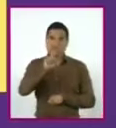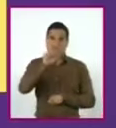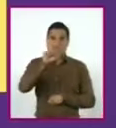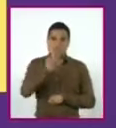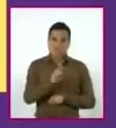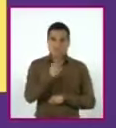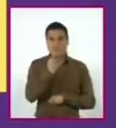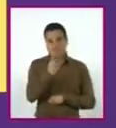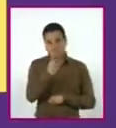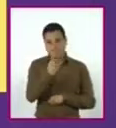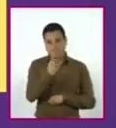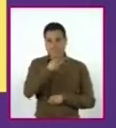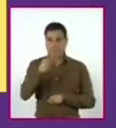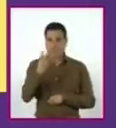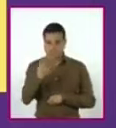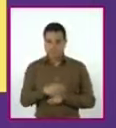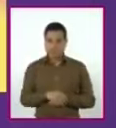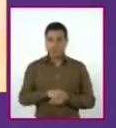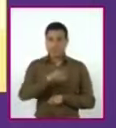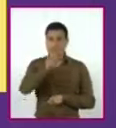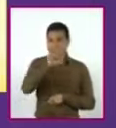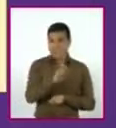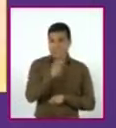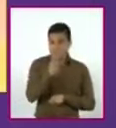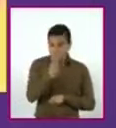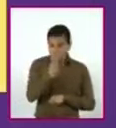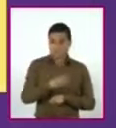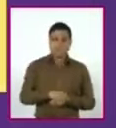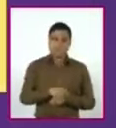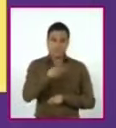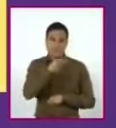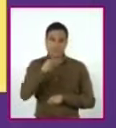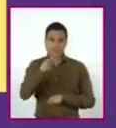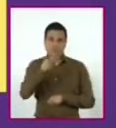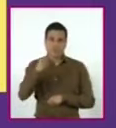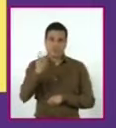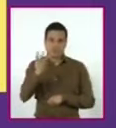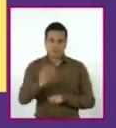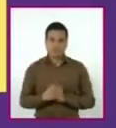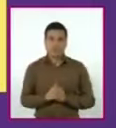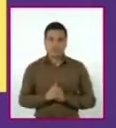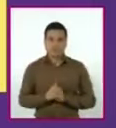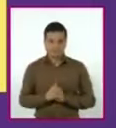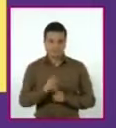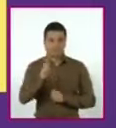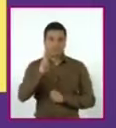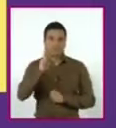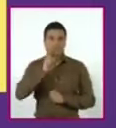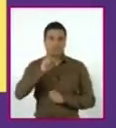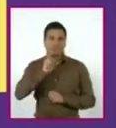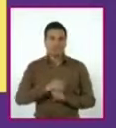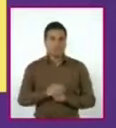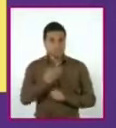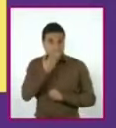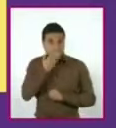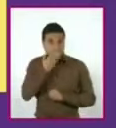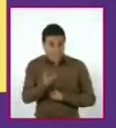a 4 y x2 igual a menos 4. Ahora comprobemos nuestros resultados.